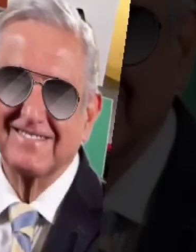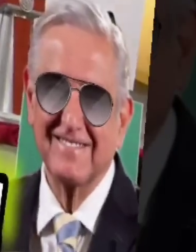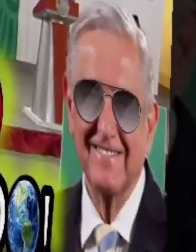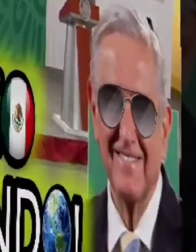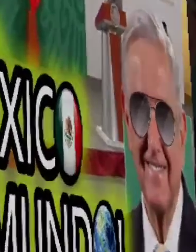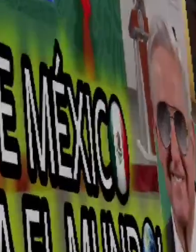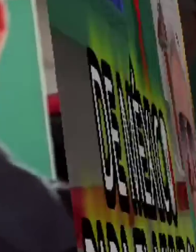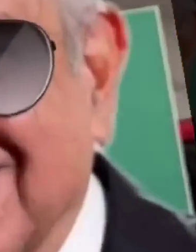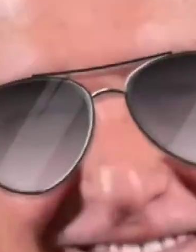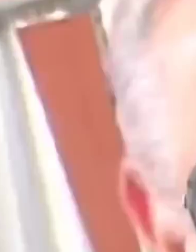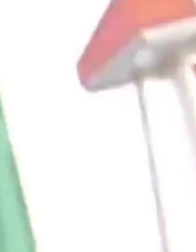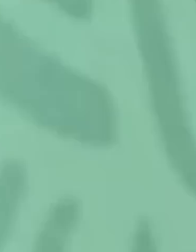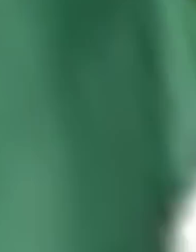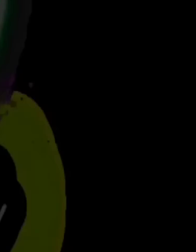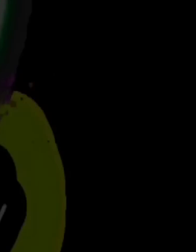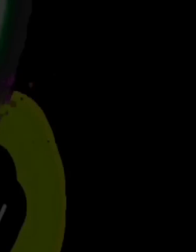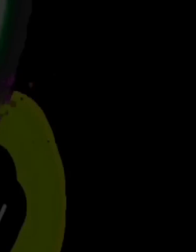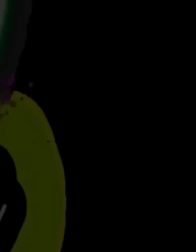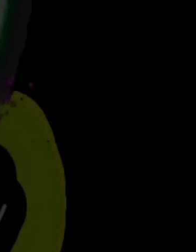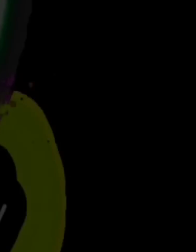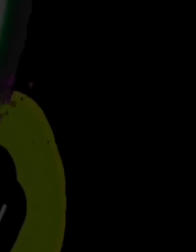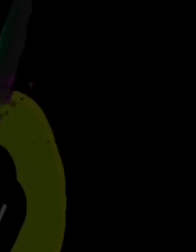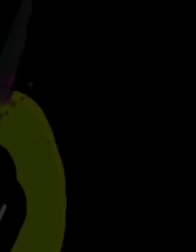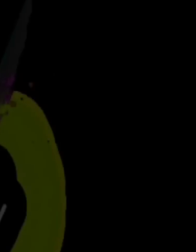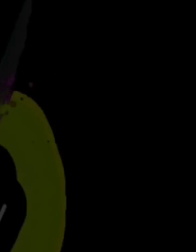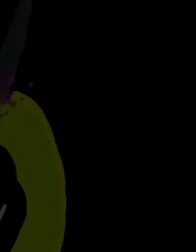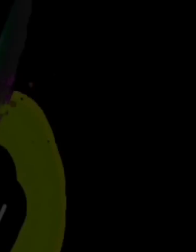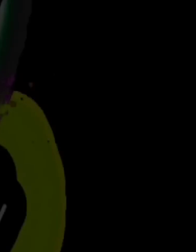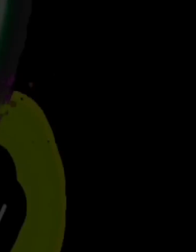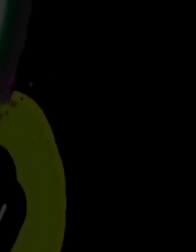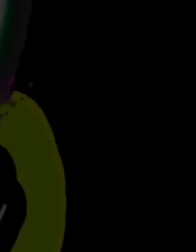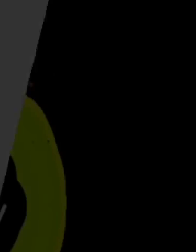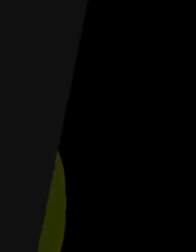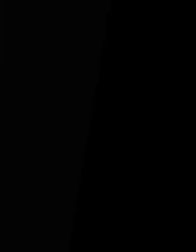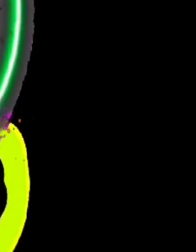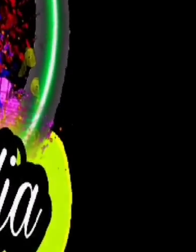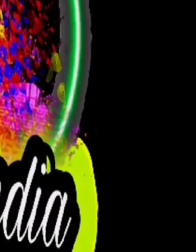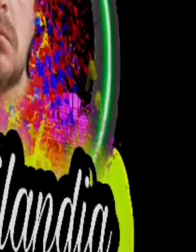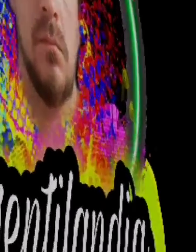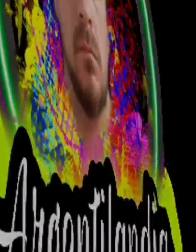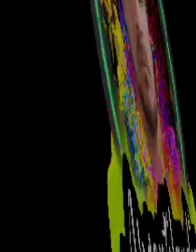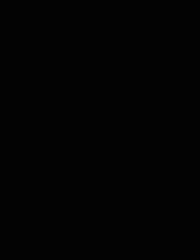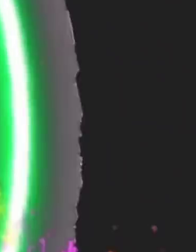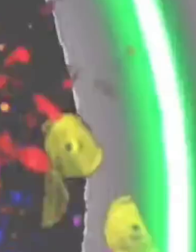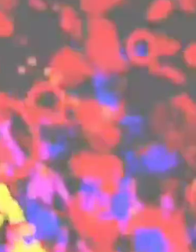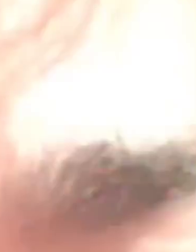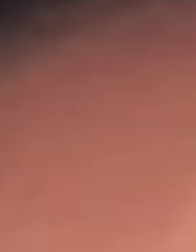No voy a decepcionarles. No voy a traicionar al pueblo. voy a a los